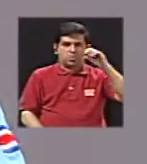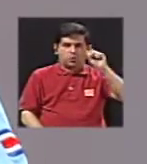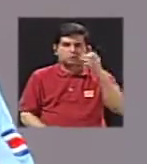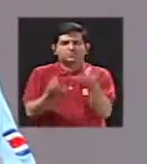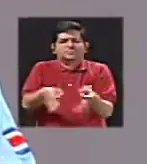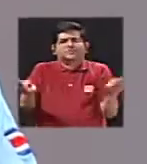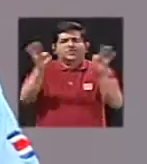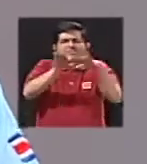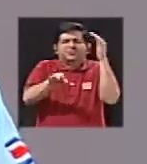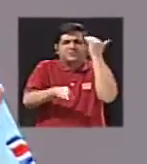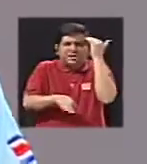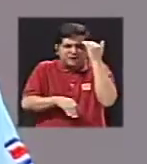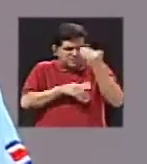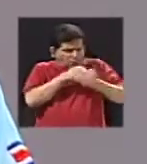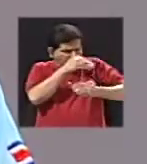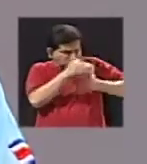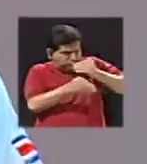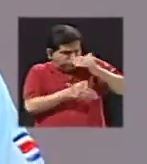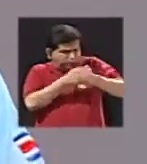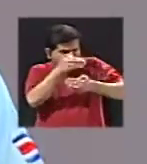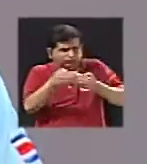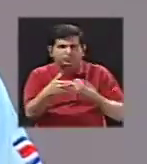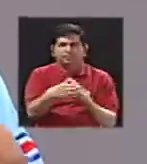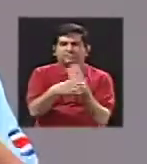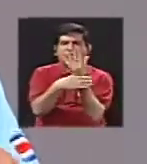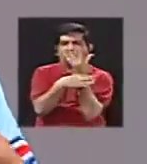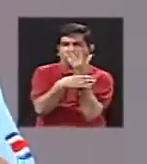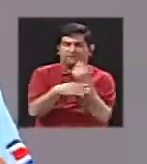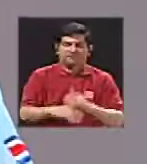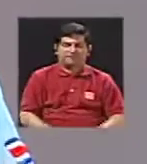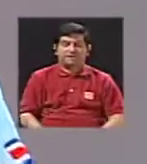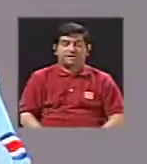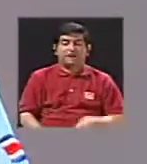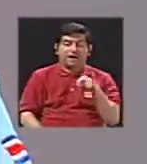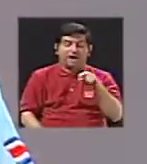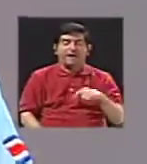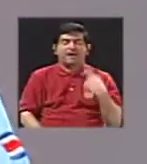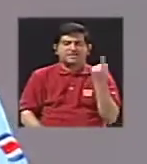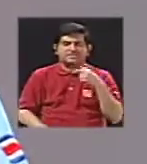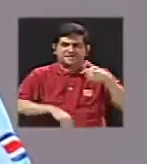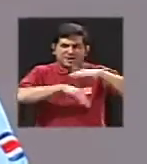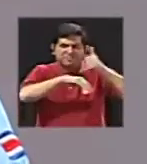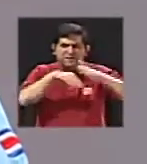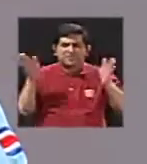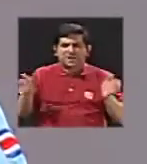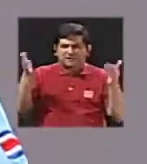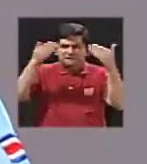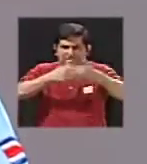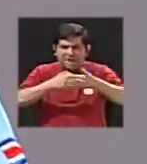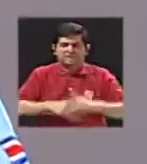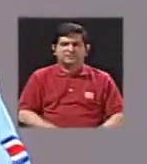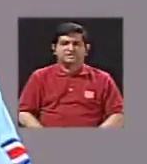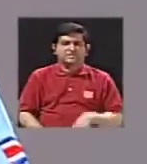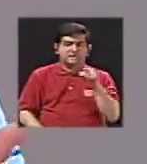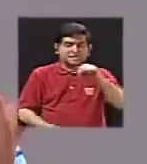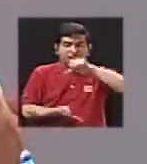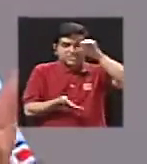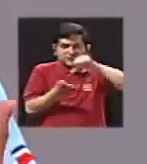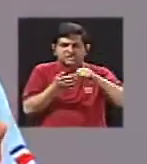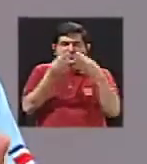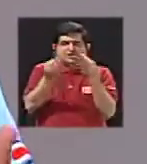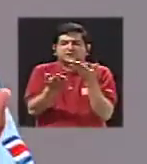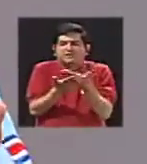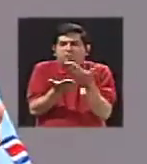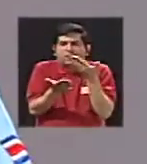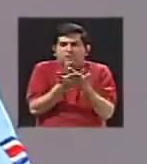entender cómo evoluciona el volcán y por eso constantemente enviamos paquetes allá a estos centros para un poco